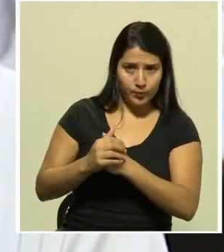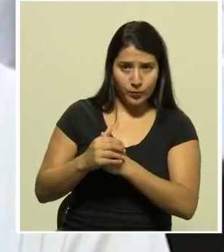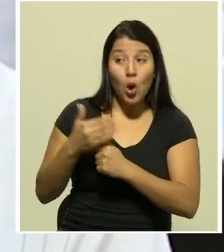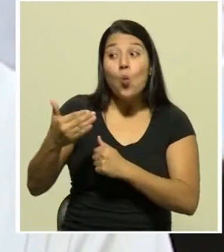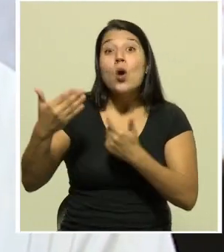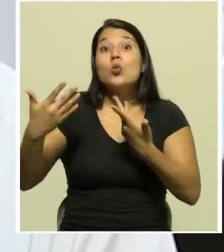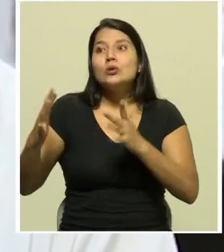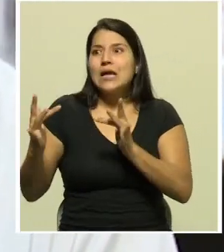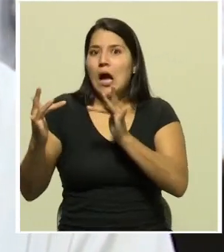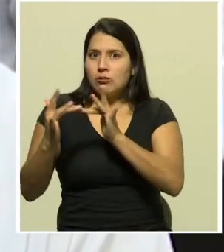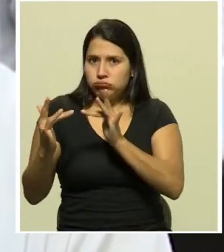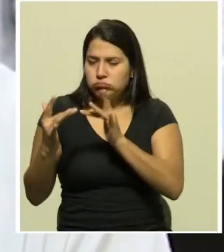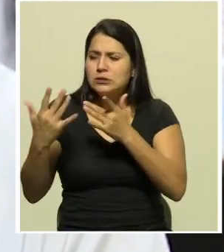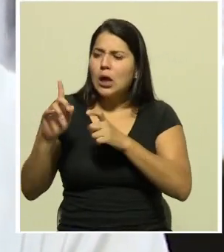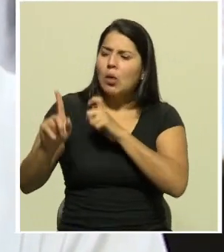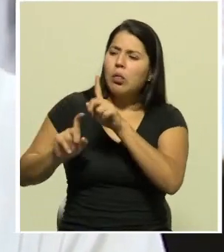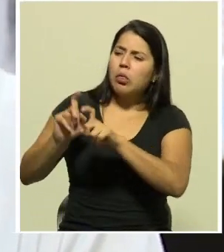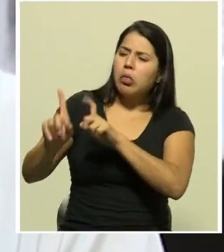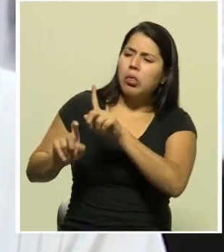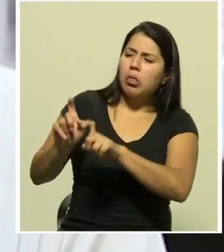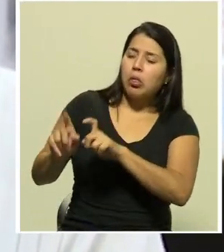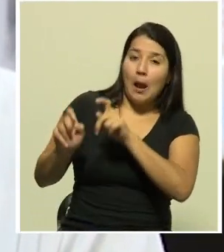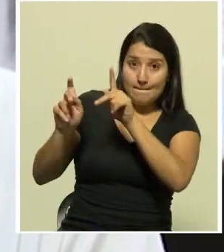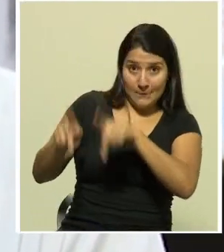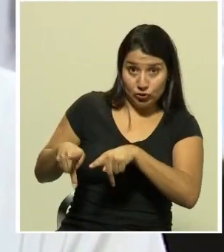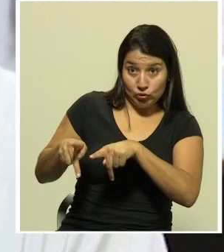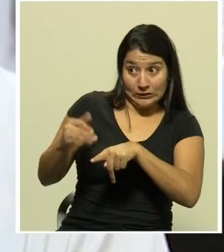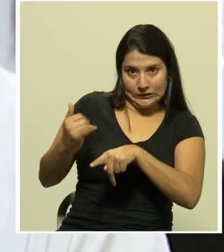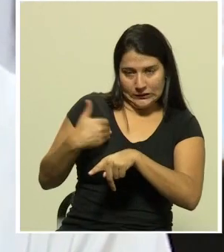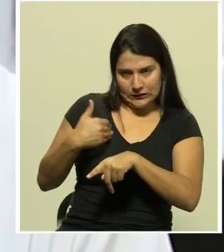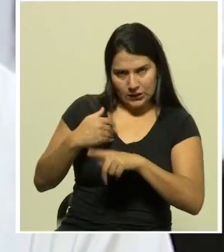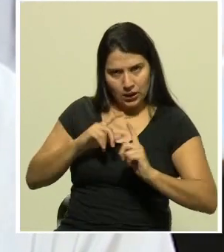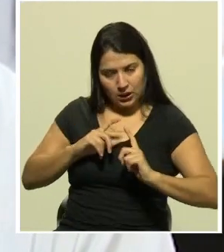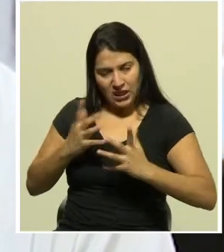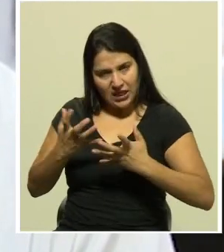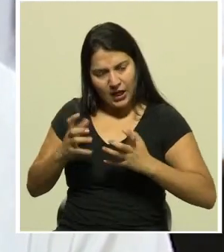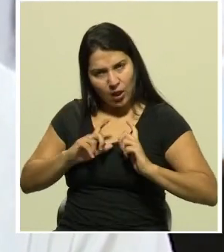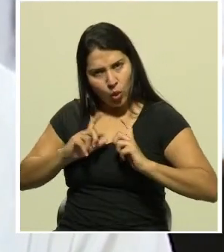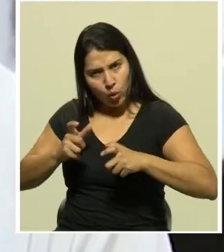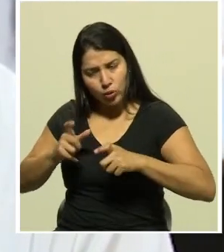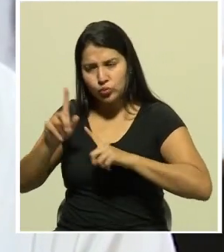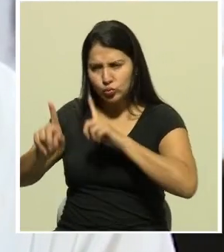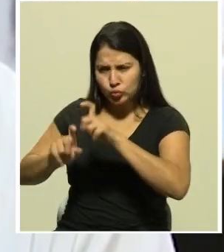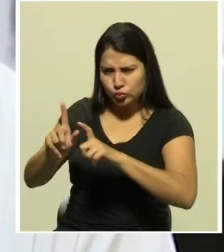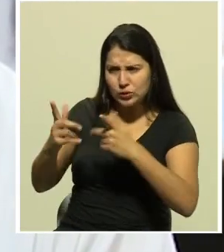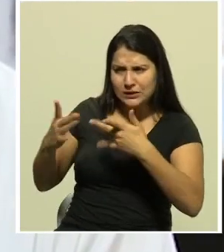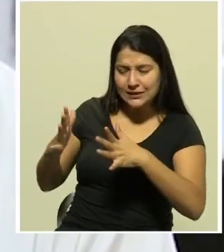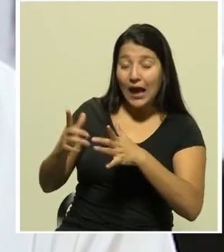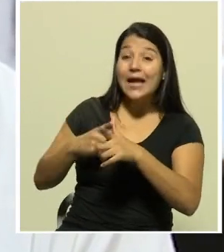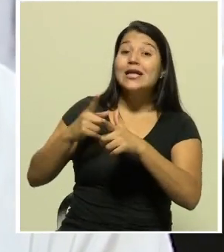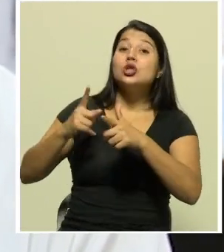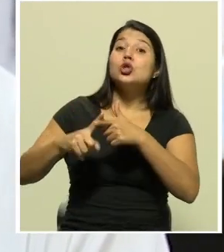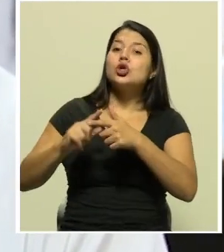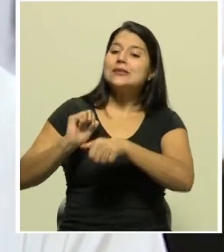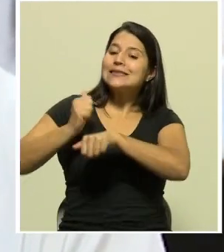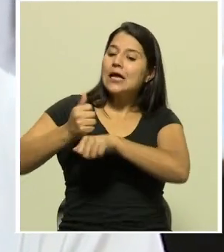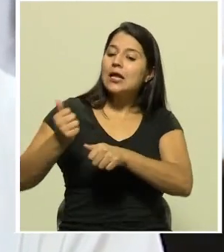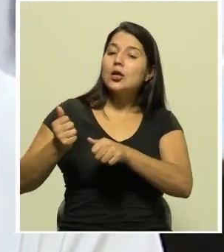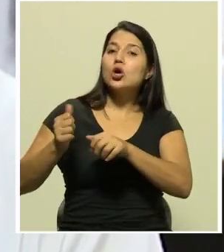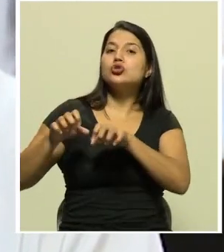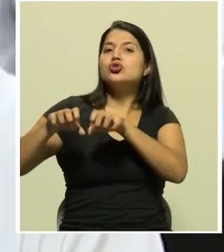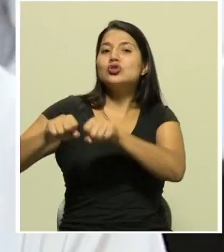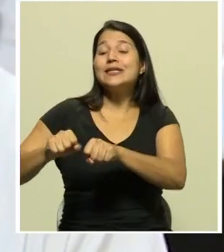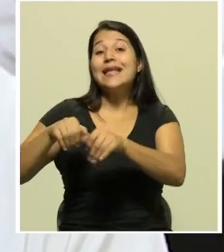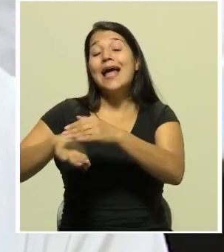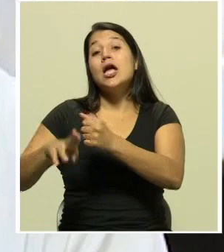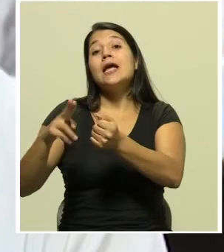hacemos unas preguntas preliminares de selección, nosotros coordinamos una cita. Puede ser en el Banco Nacional de Sangre, en el Hospital Calderón Guardia,